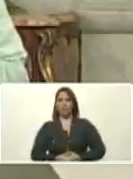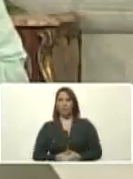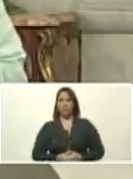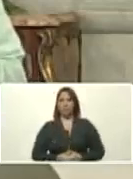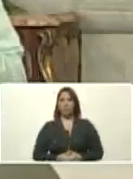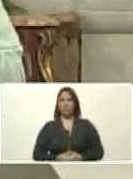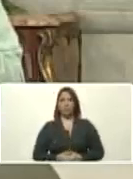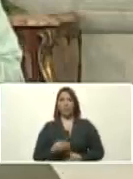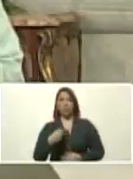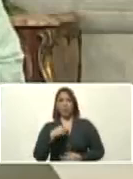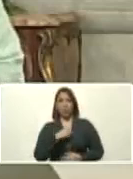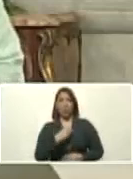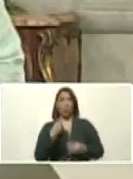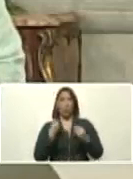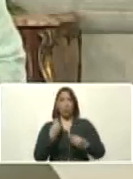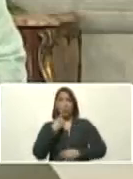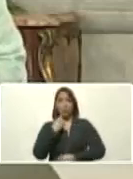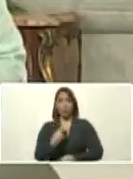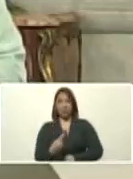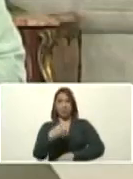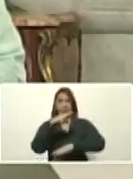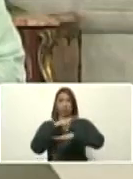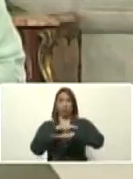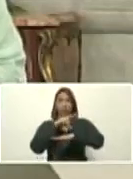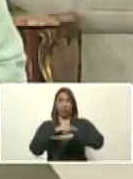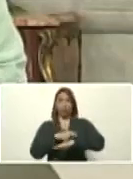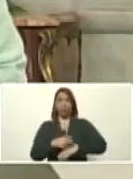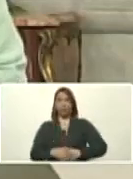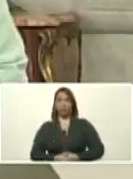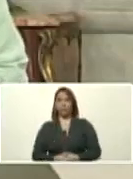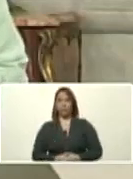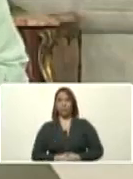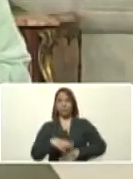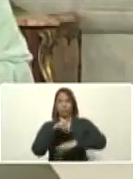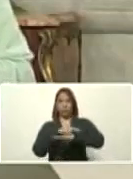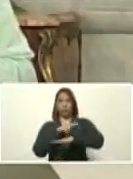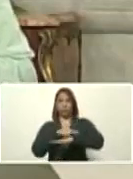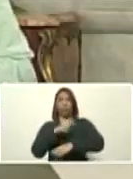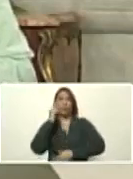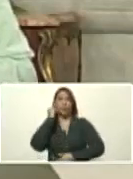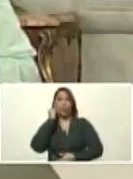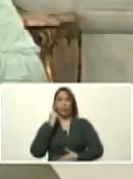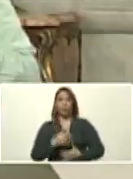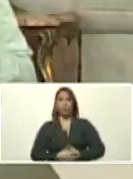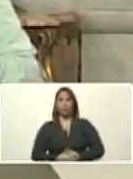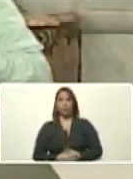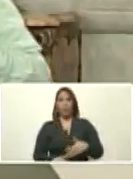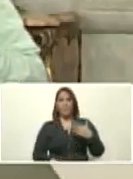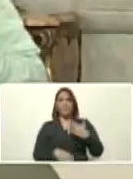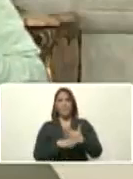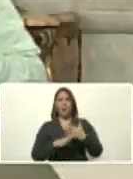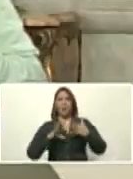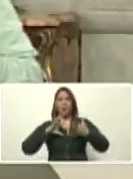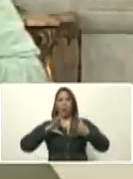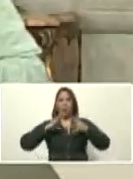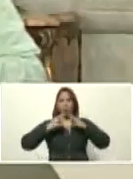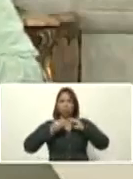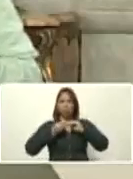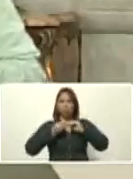Y nosotros, como dice el doctor Sánchez y la doctora María Esperanza, vamos adaptándonos